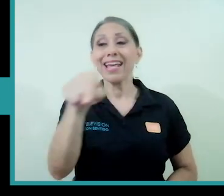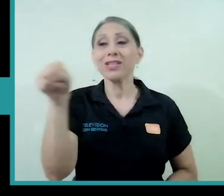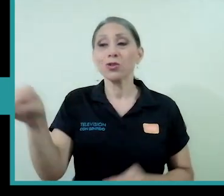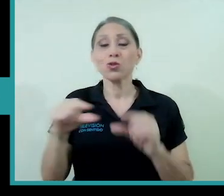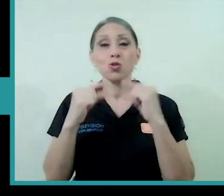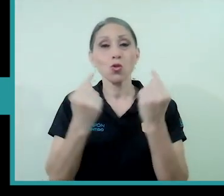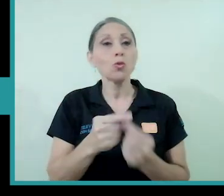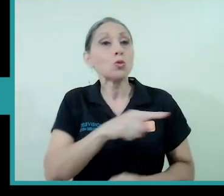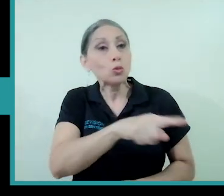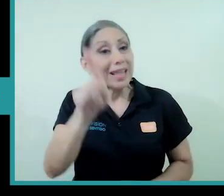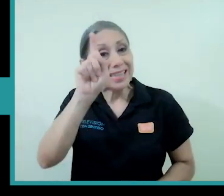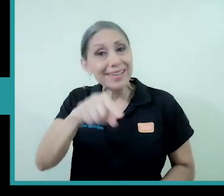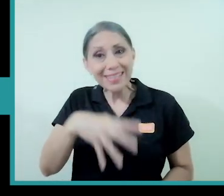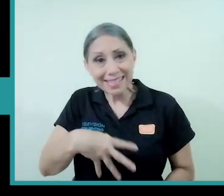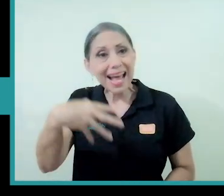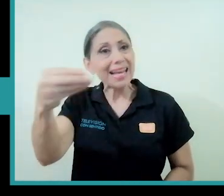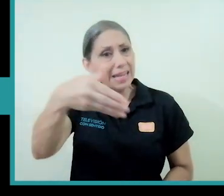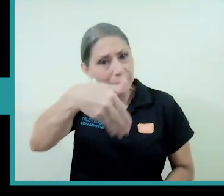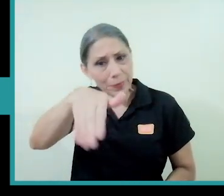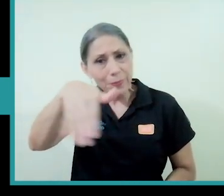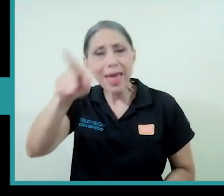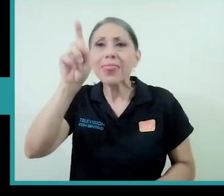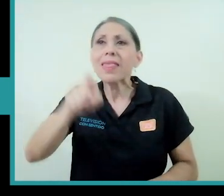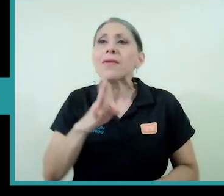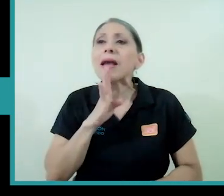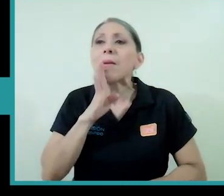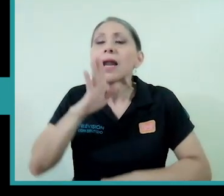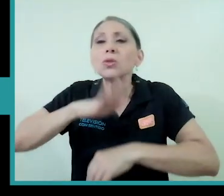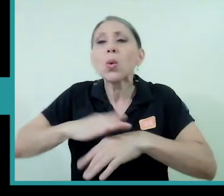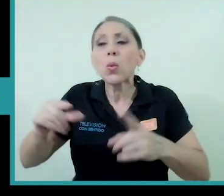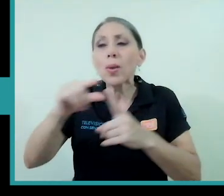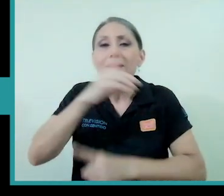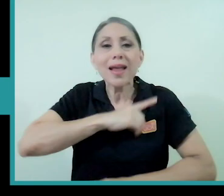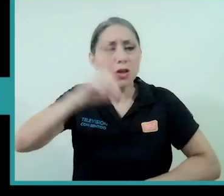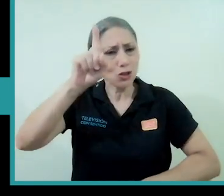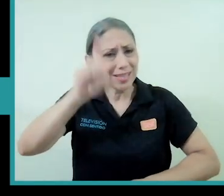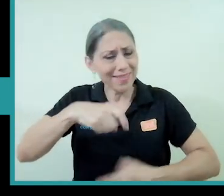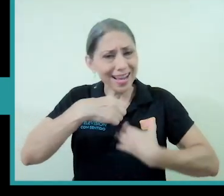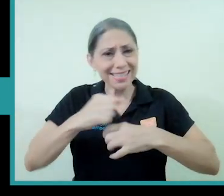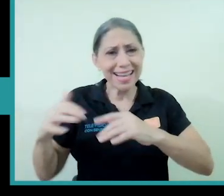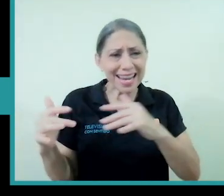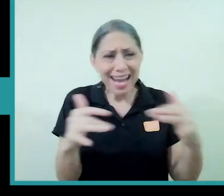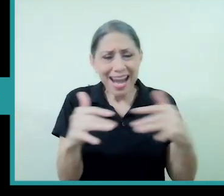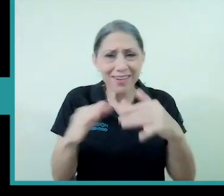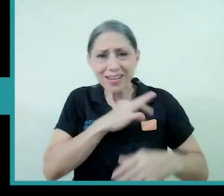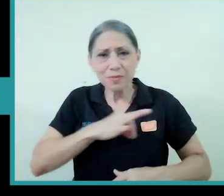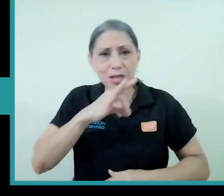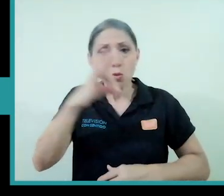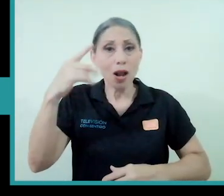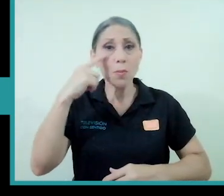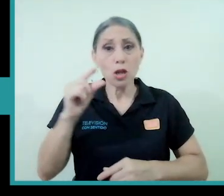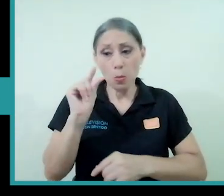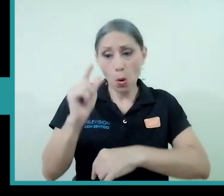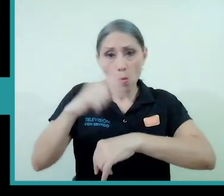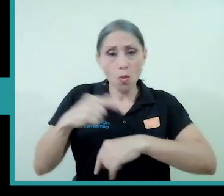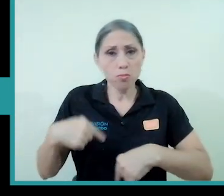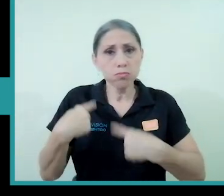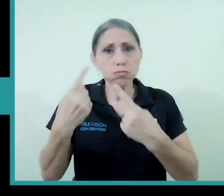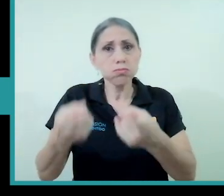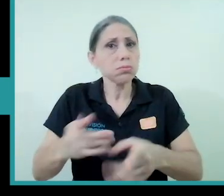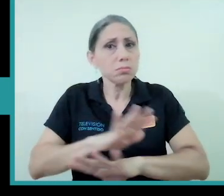salir, tienen que evangelizar, tienen que hacer guerra espiritual, porque ya va a venir.